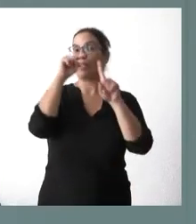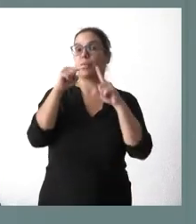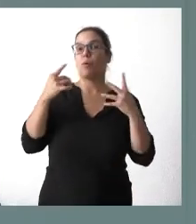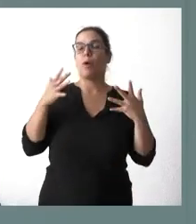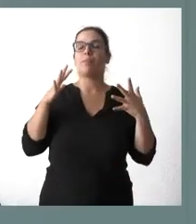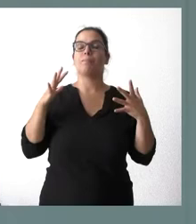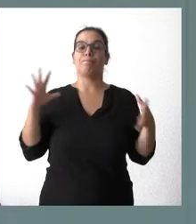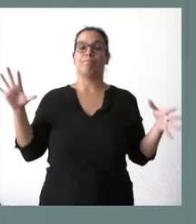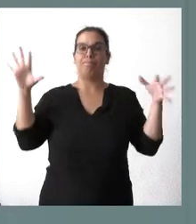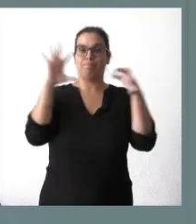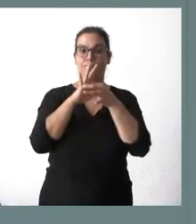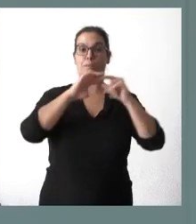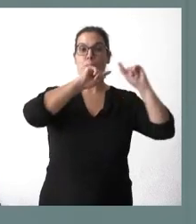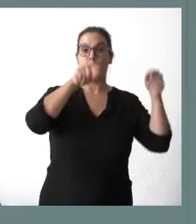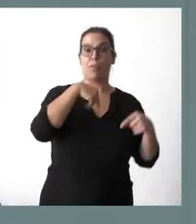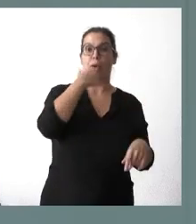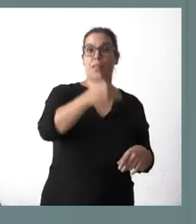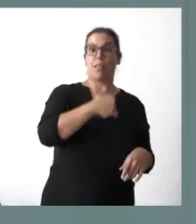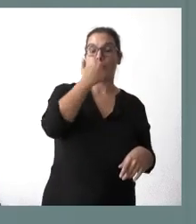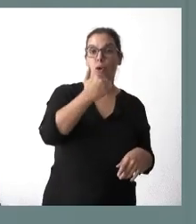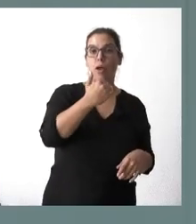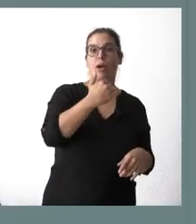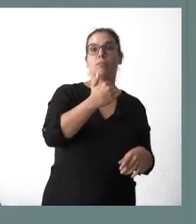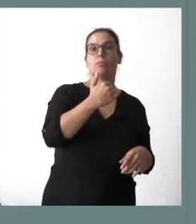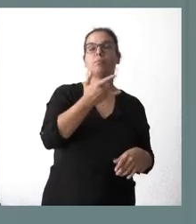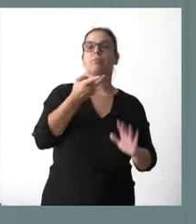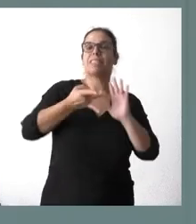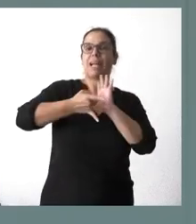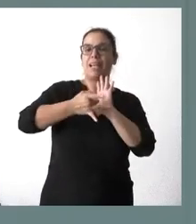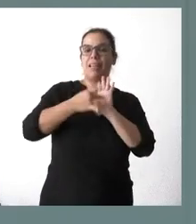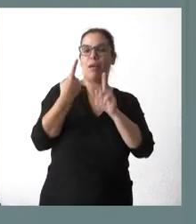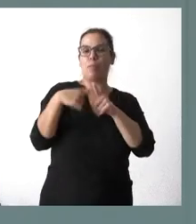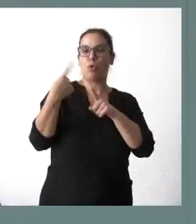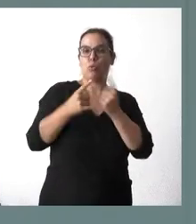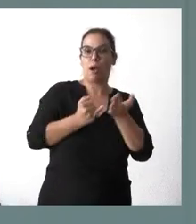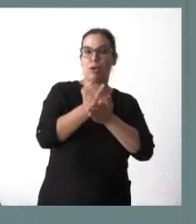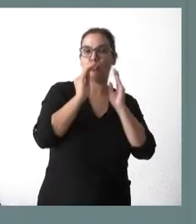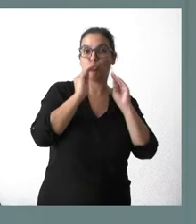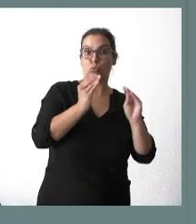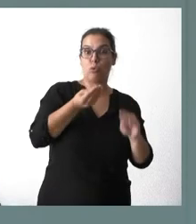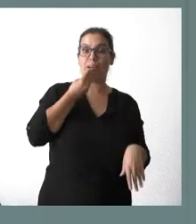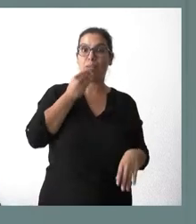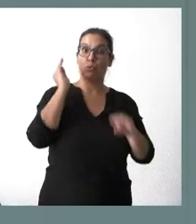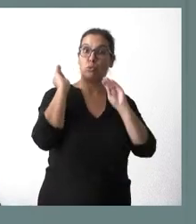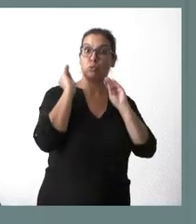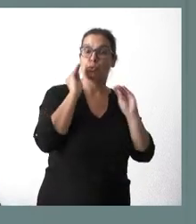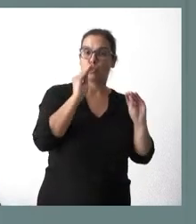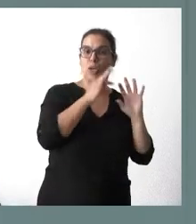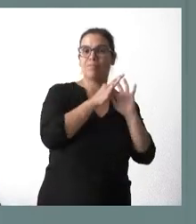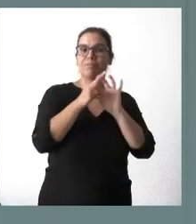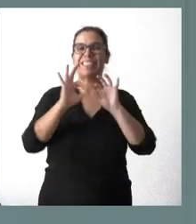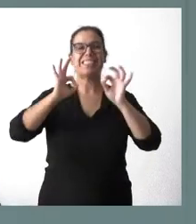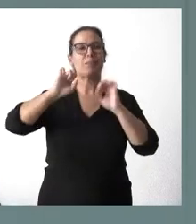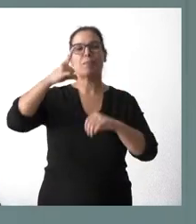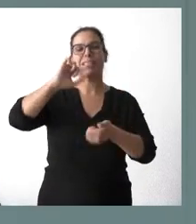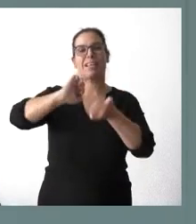vincular la provincia de Zamora a la calidad de sus productos agrarios y agroalimentarios, específicamente relacionado con el queso,